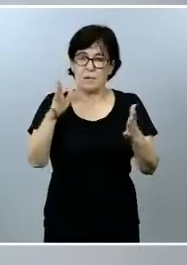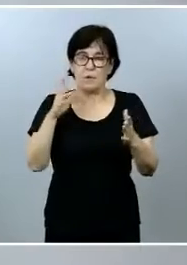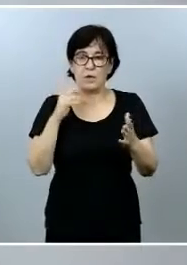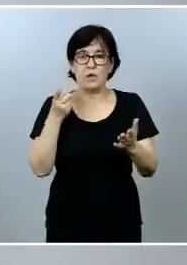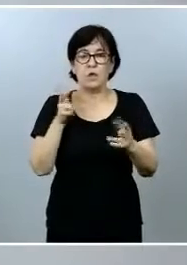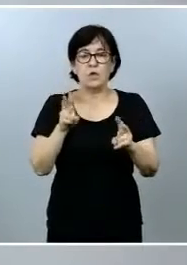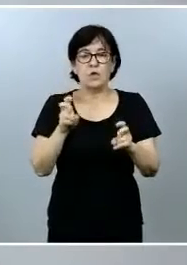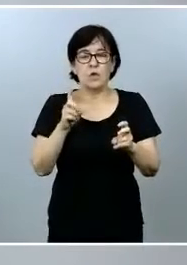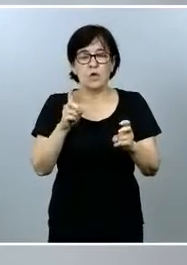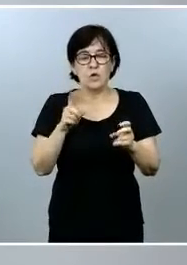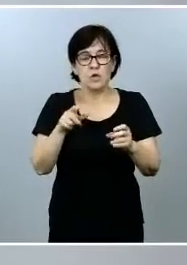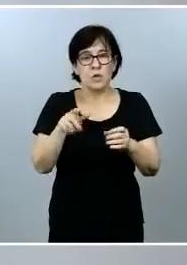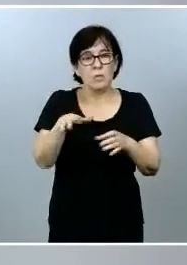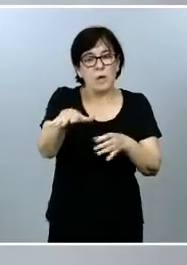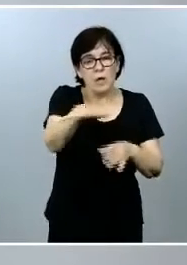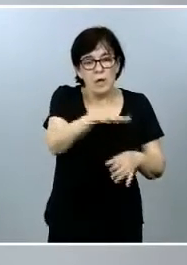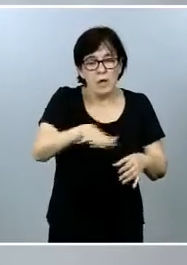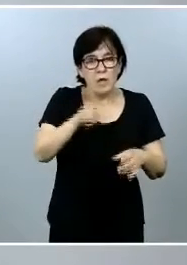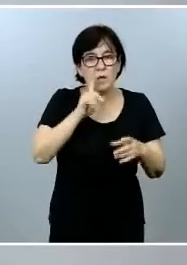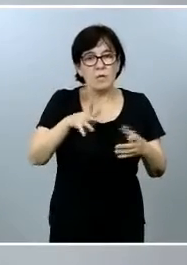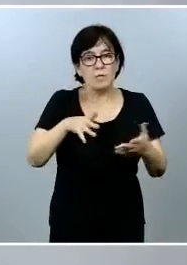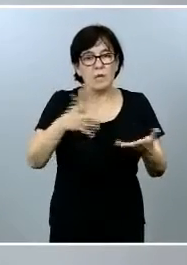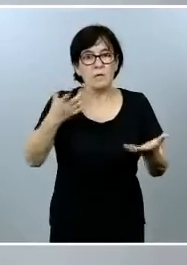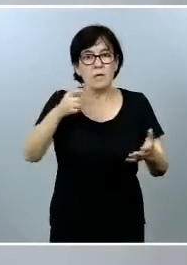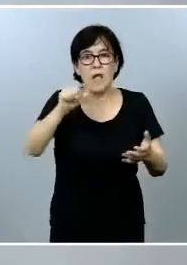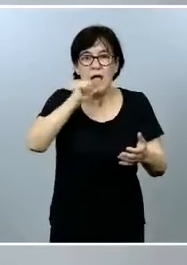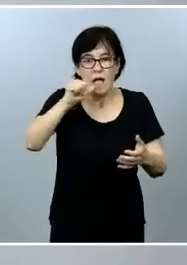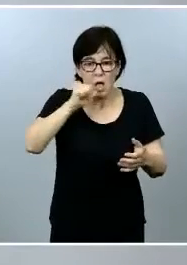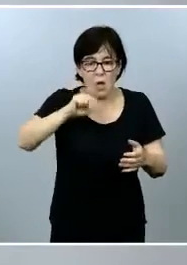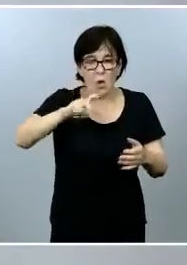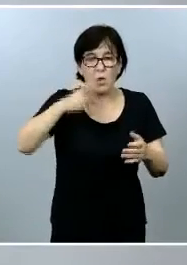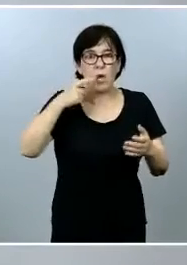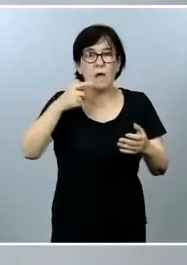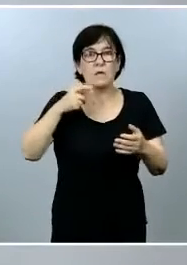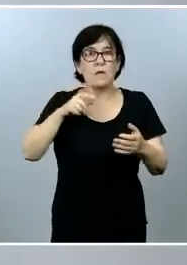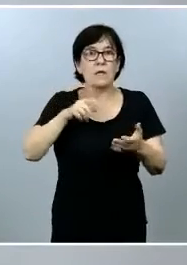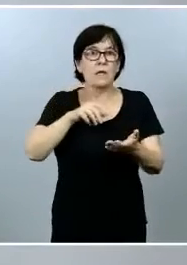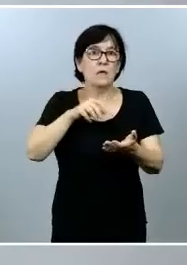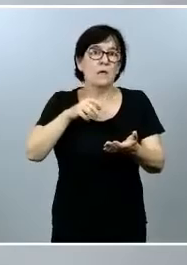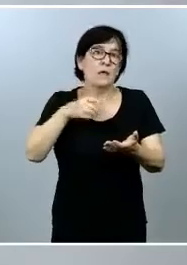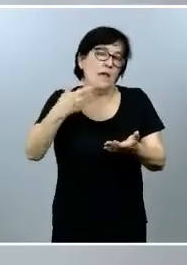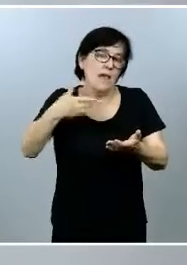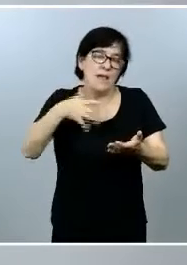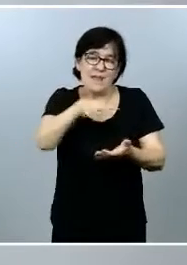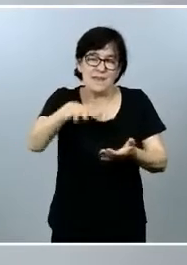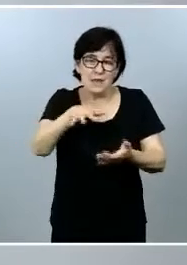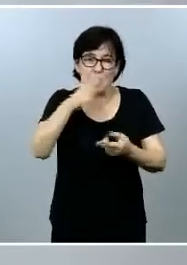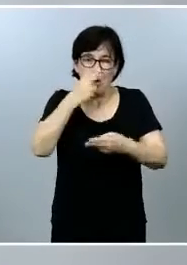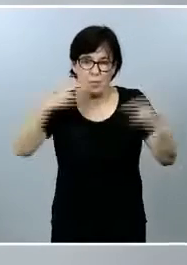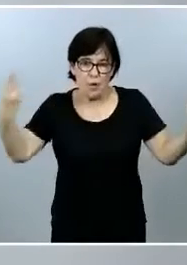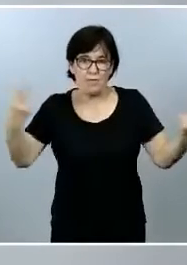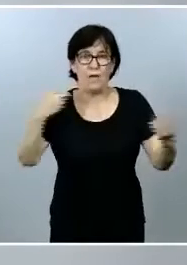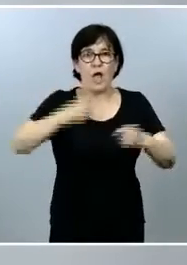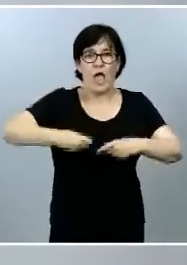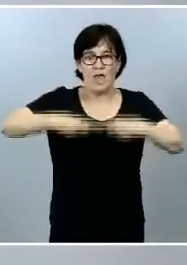campo como este que la disponibilidad de agua en sitios públicos tanto en edificios públicos como en parques en zonas públicas como